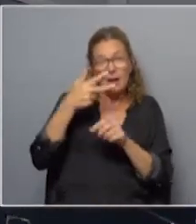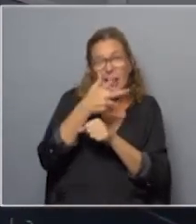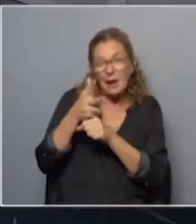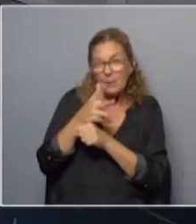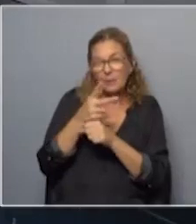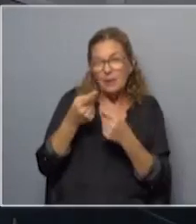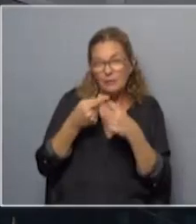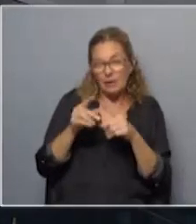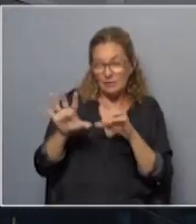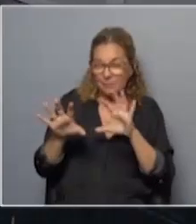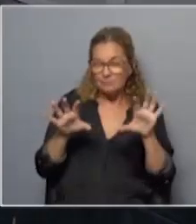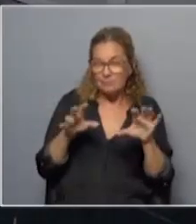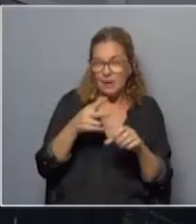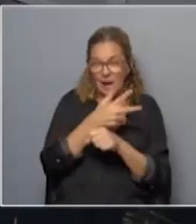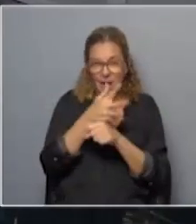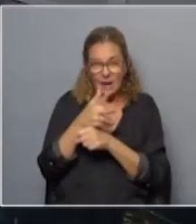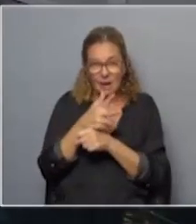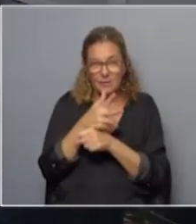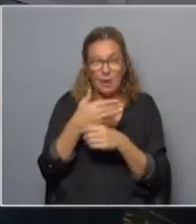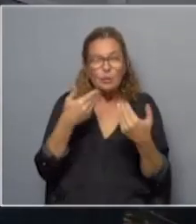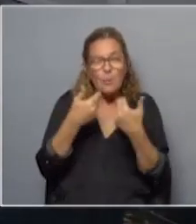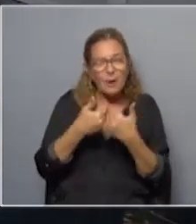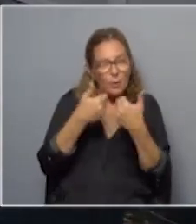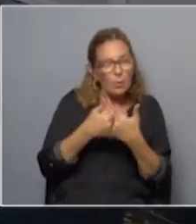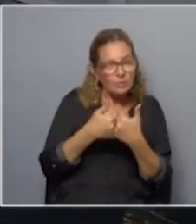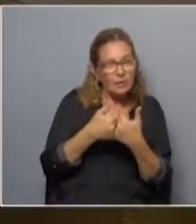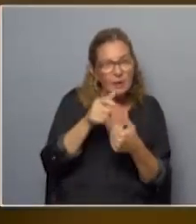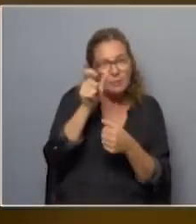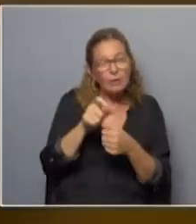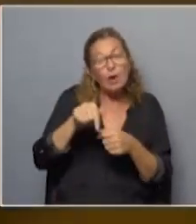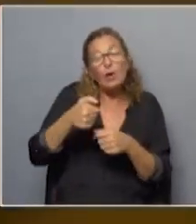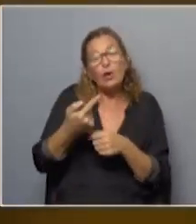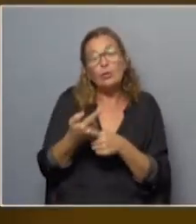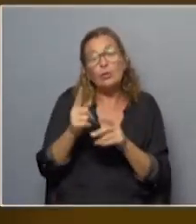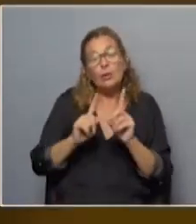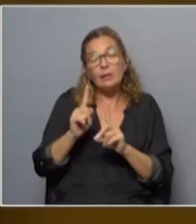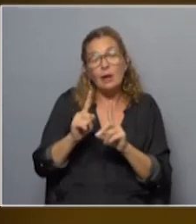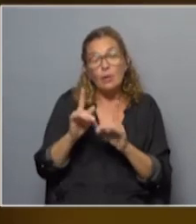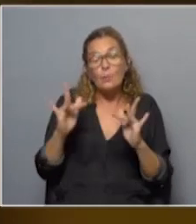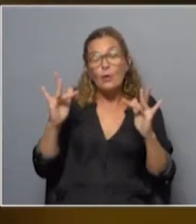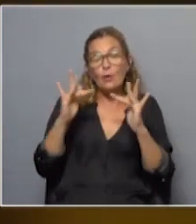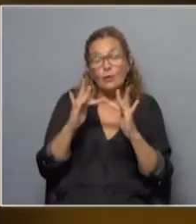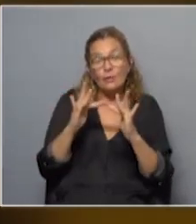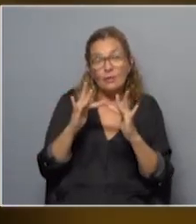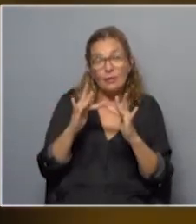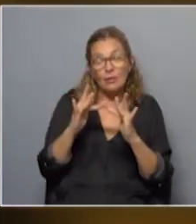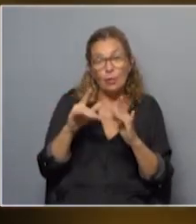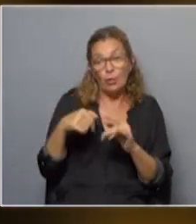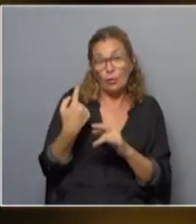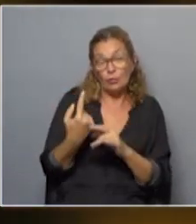tiene dos aspectos. Uno es la cámara durante el interrogatorio y lo otro es algo en lo que hemos coincidido con los colegas